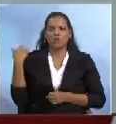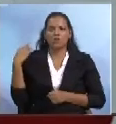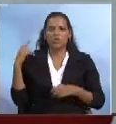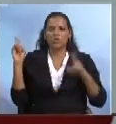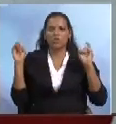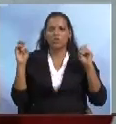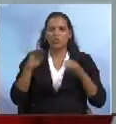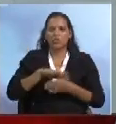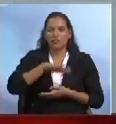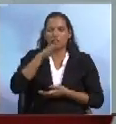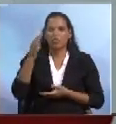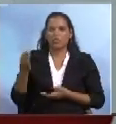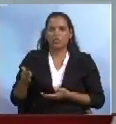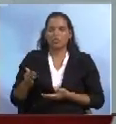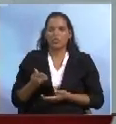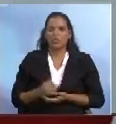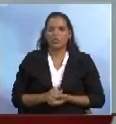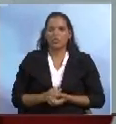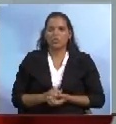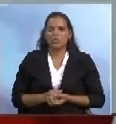tema de la estabilización de la montaña.